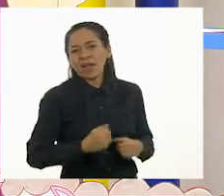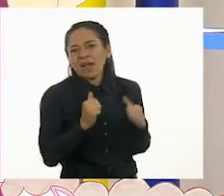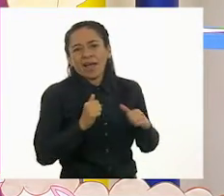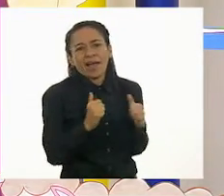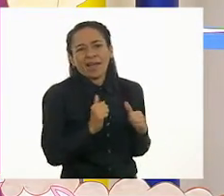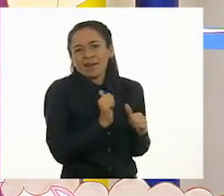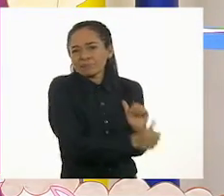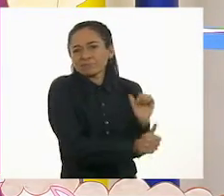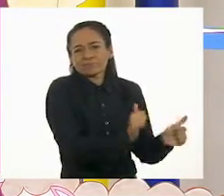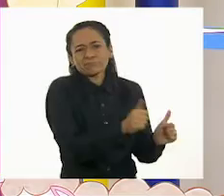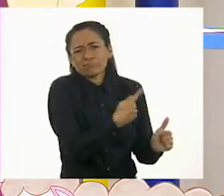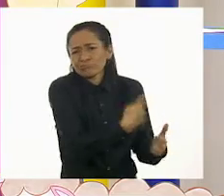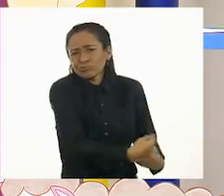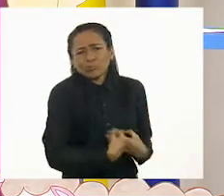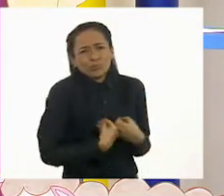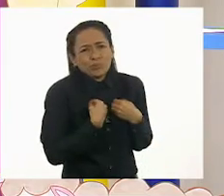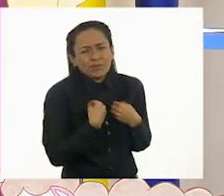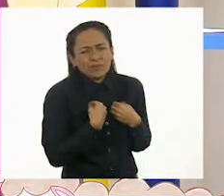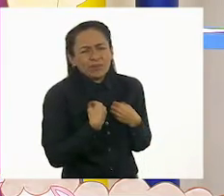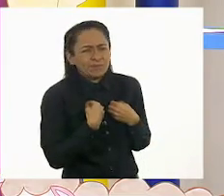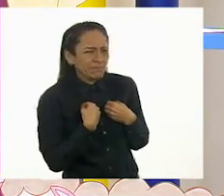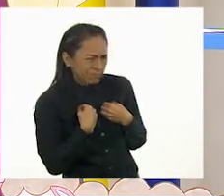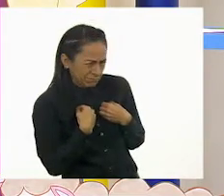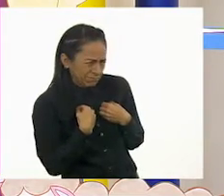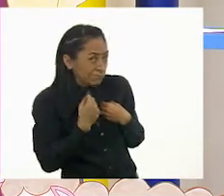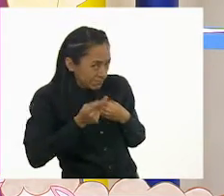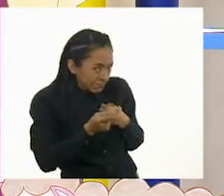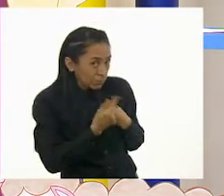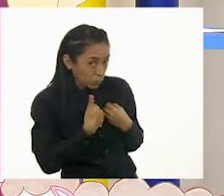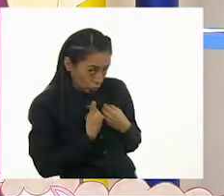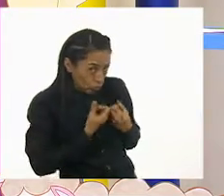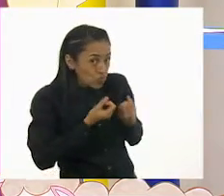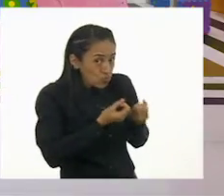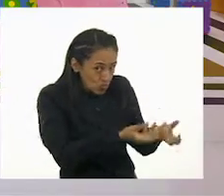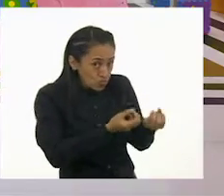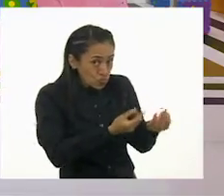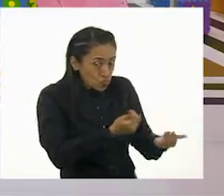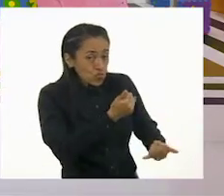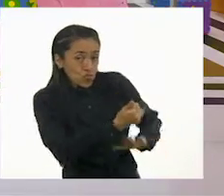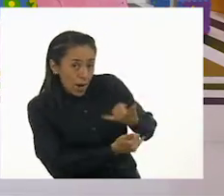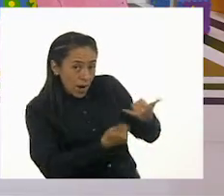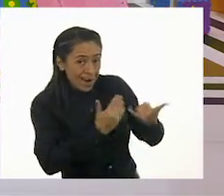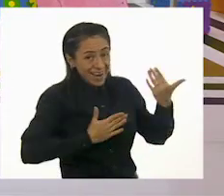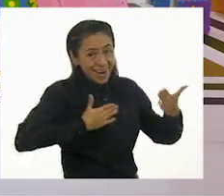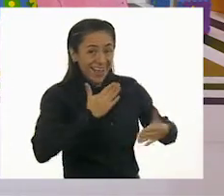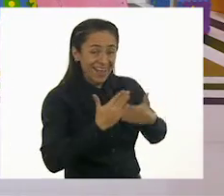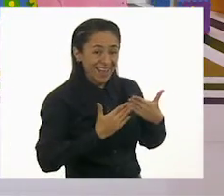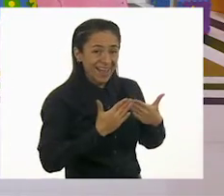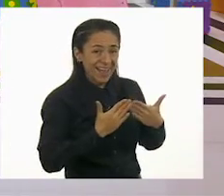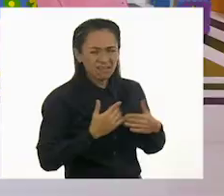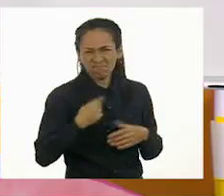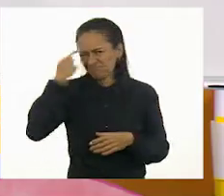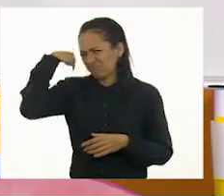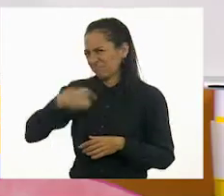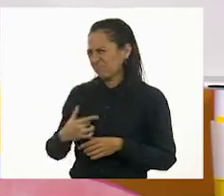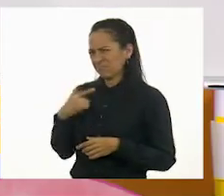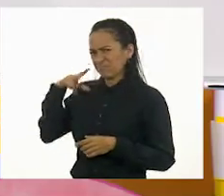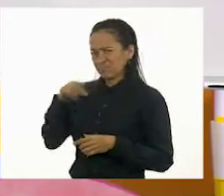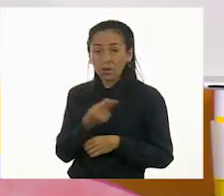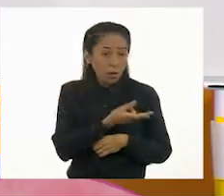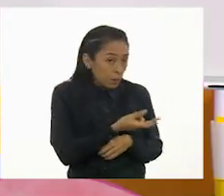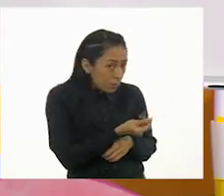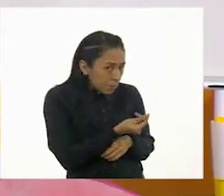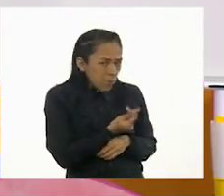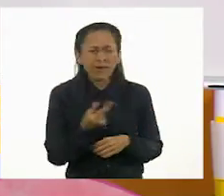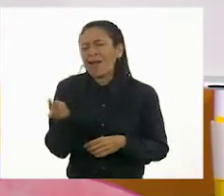Entonces, ¿tenemos que proporcionarle juegos o diversión a la gallina? Creo que no. No. ¿A los perros? Sí, a los perros, sí. ¿A los